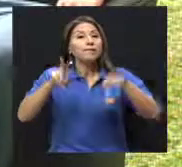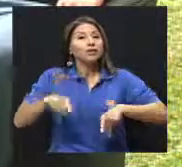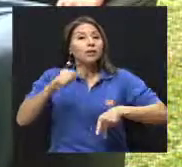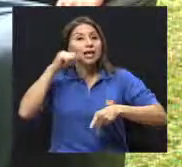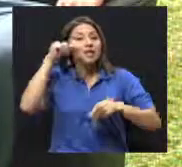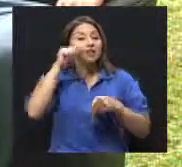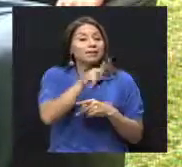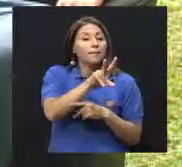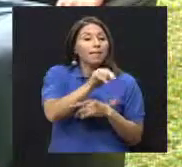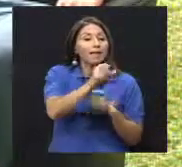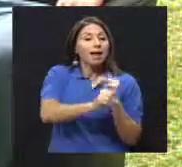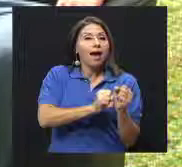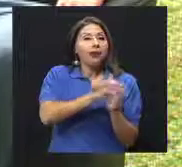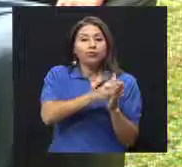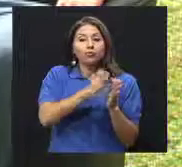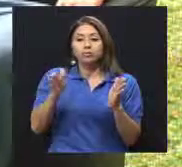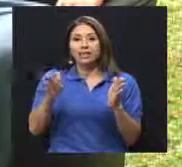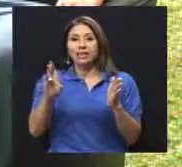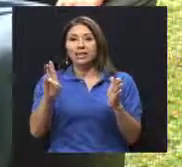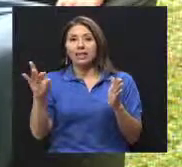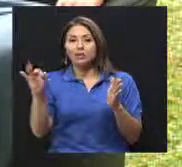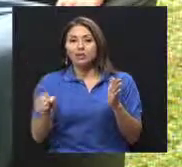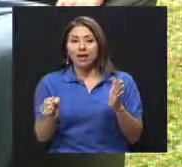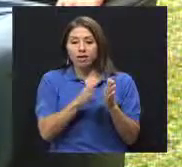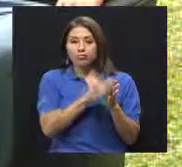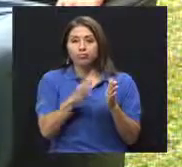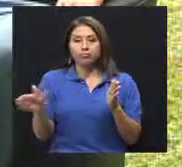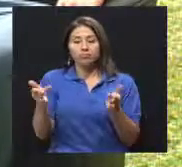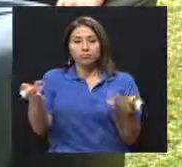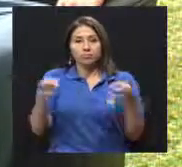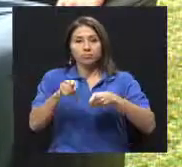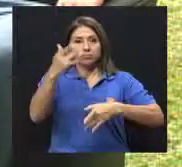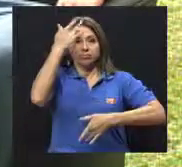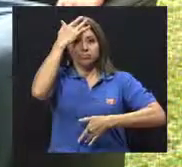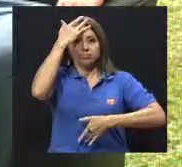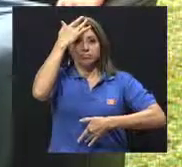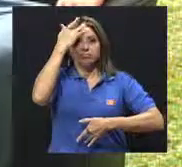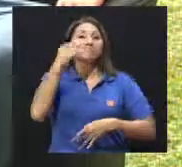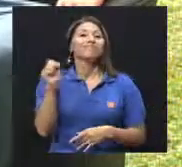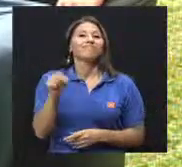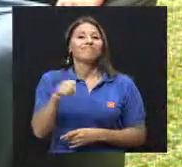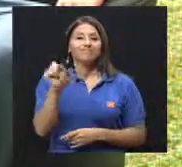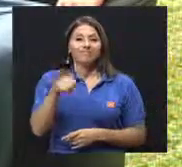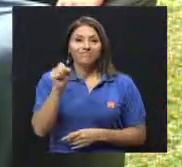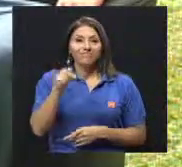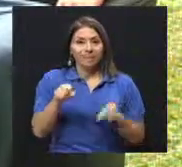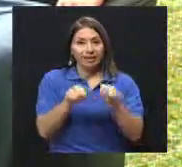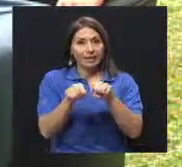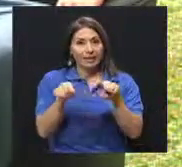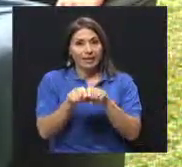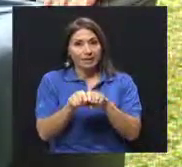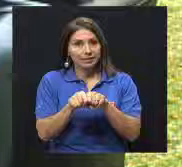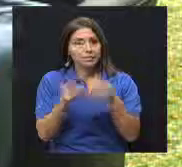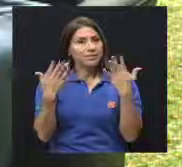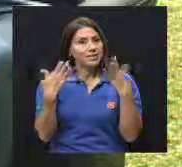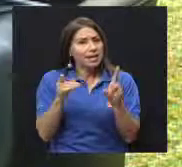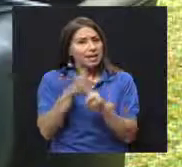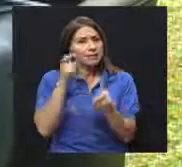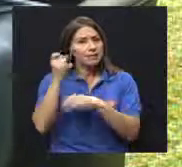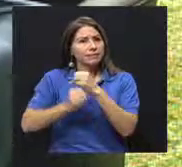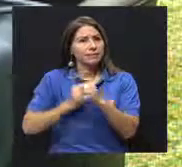fueron el segmento de la población que más presentaron esta enfermedad. ¿Verdad, Pablo? Claro, María del Mar. Además, ya desde el